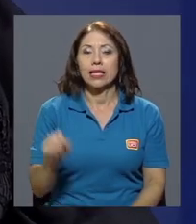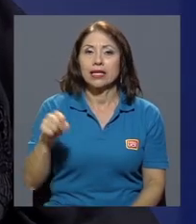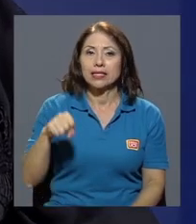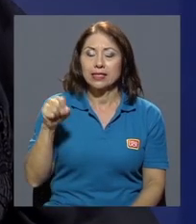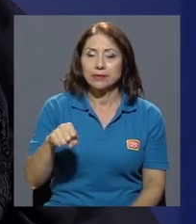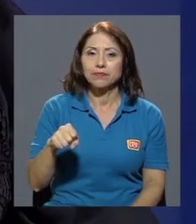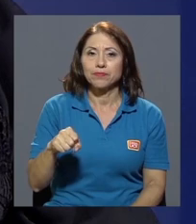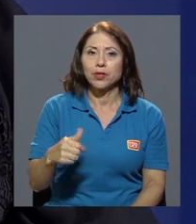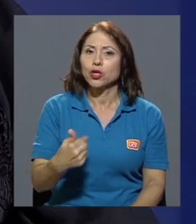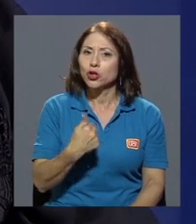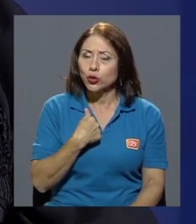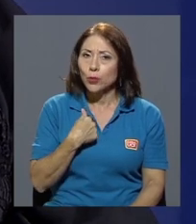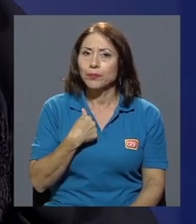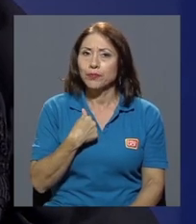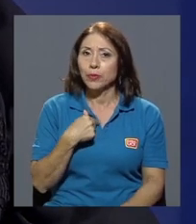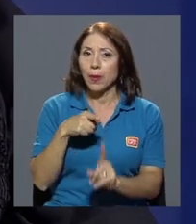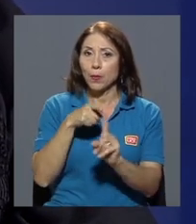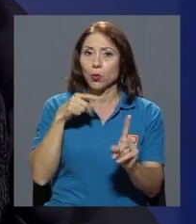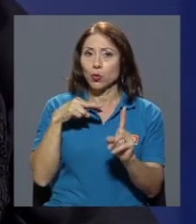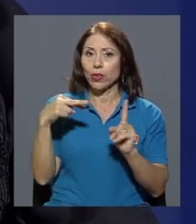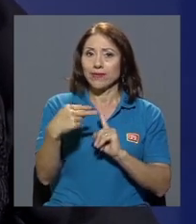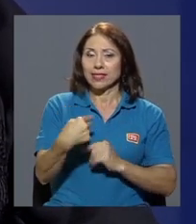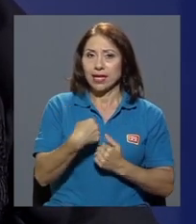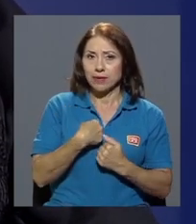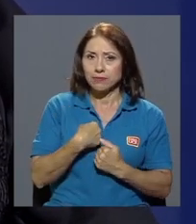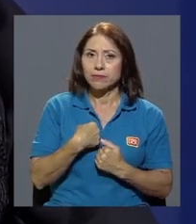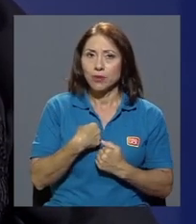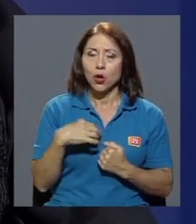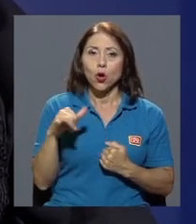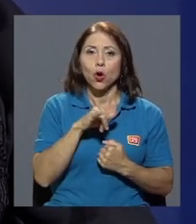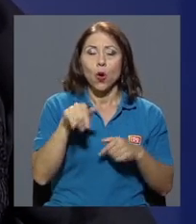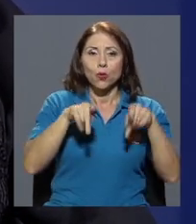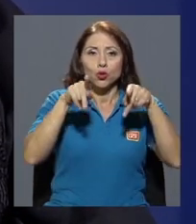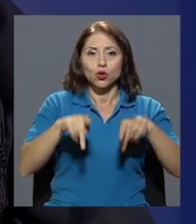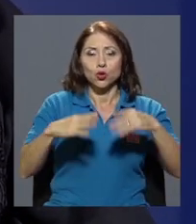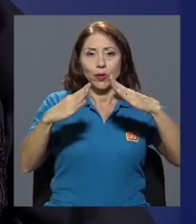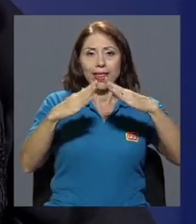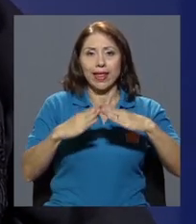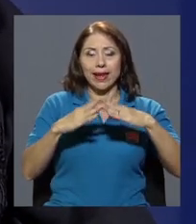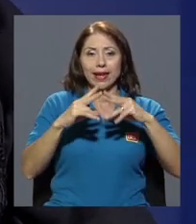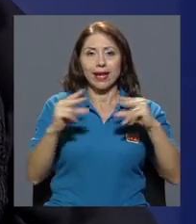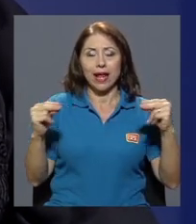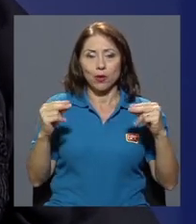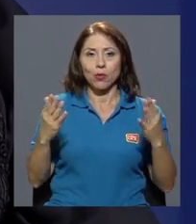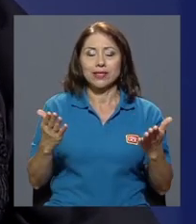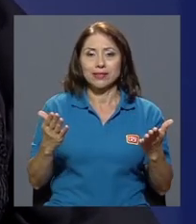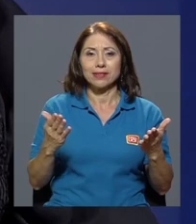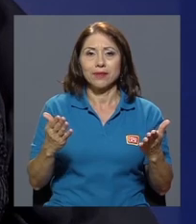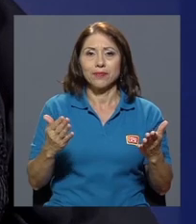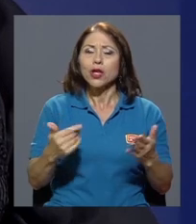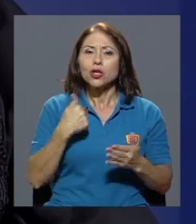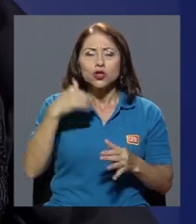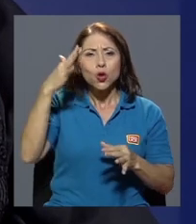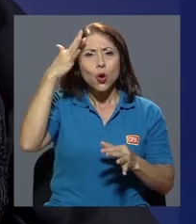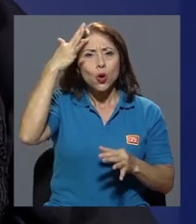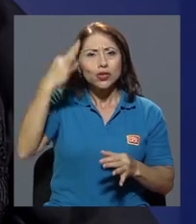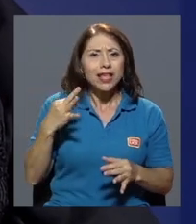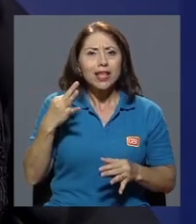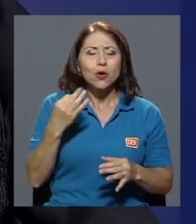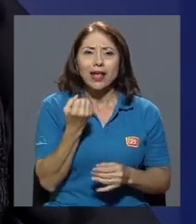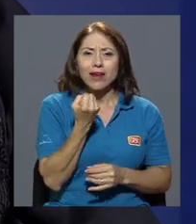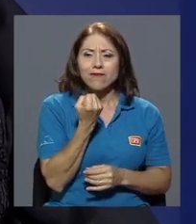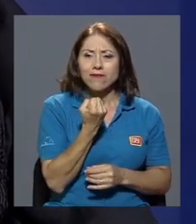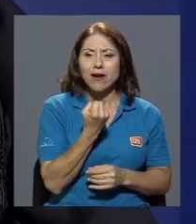Sí, mira, yo desde mi punto de vista, y como ciudadana nicaragüense, considero que la